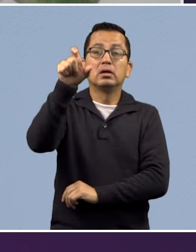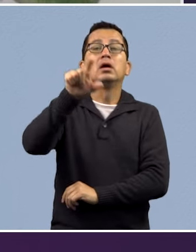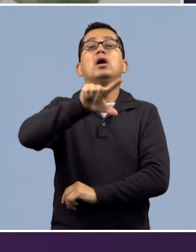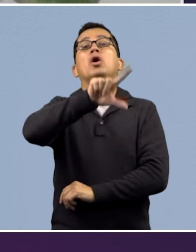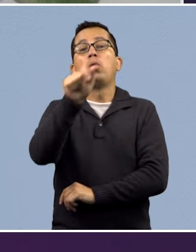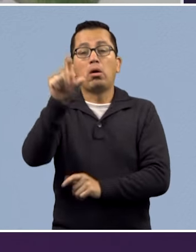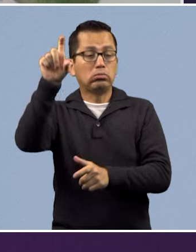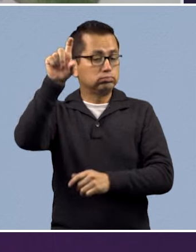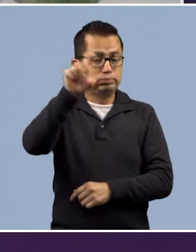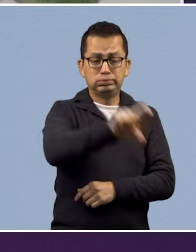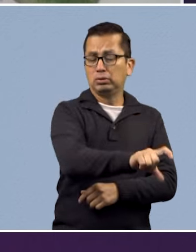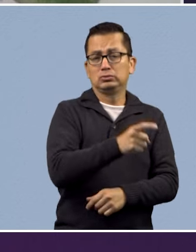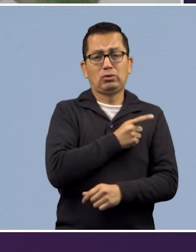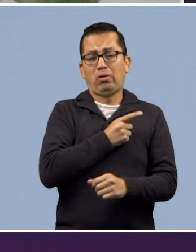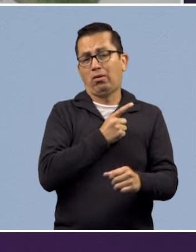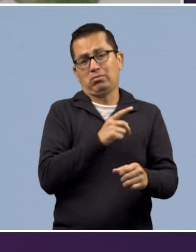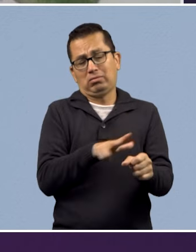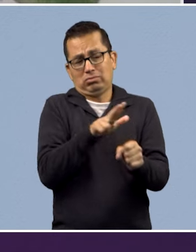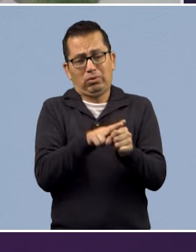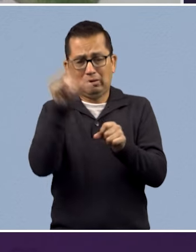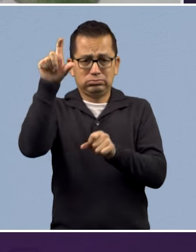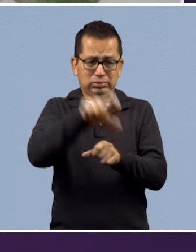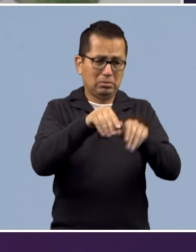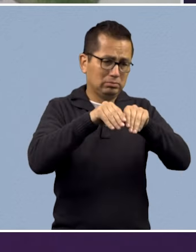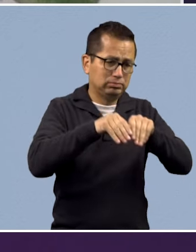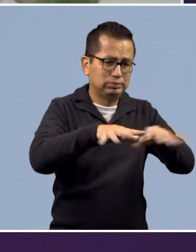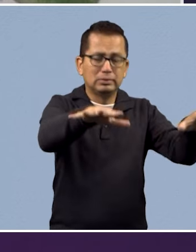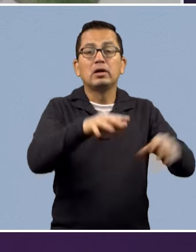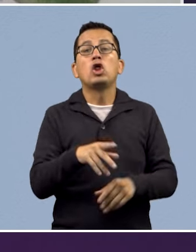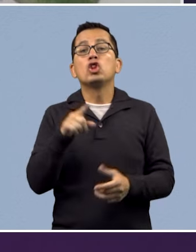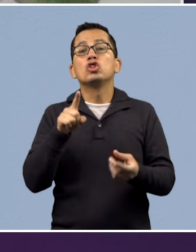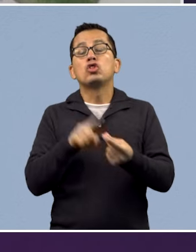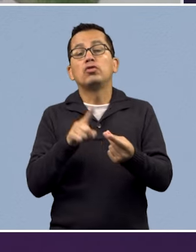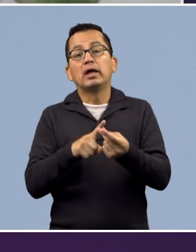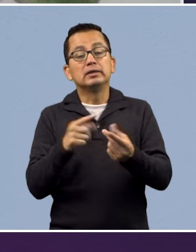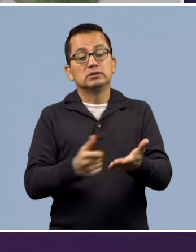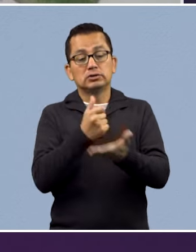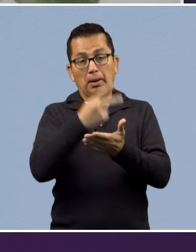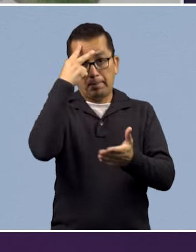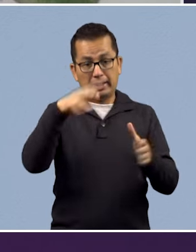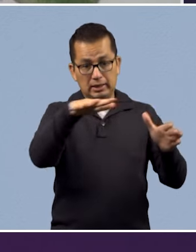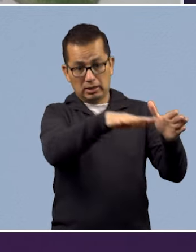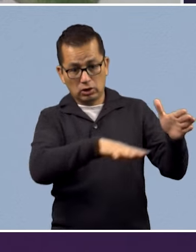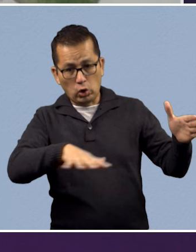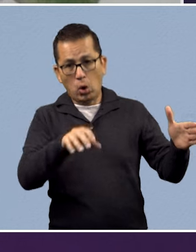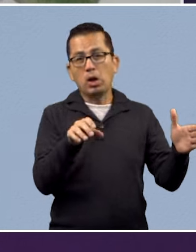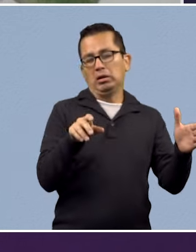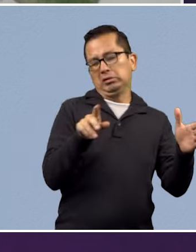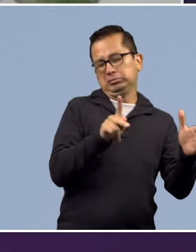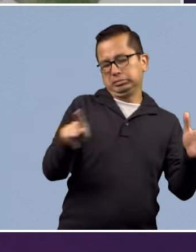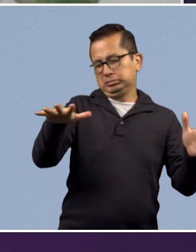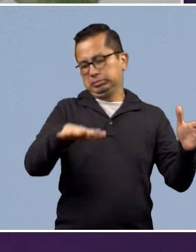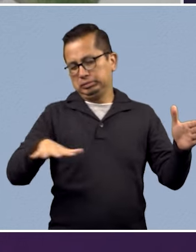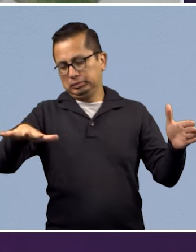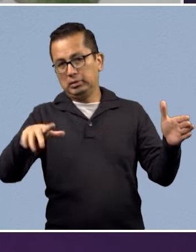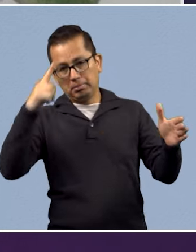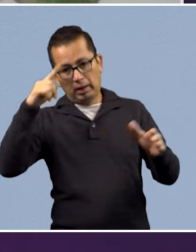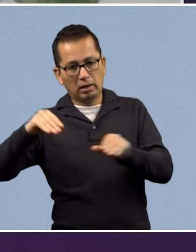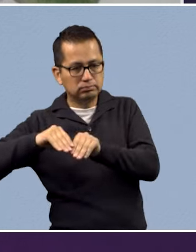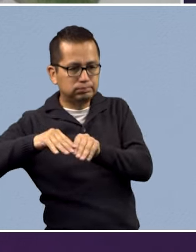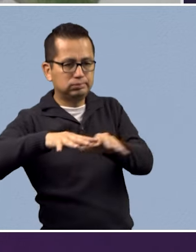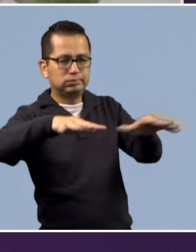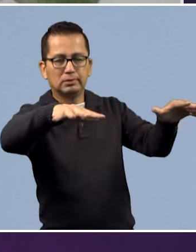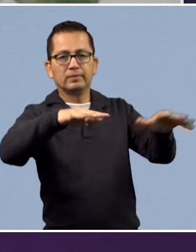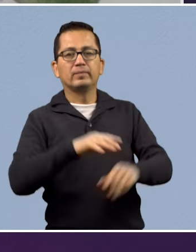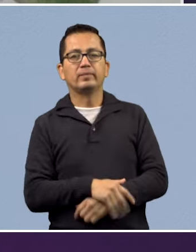después discurra por gravedad. Y el agua de este sistema llega al poniente de la Ciudad de México, a partir de la cual es distribuida por el